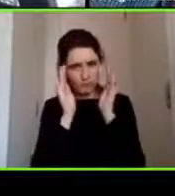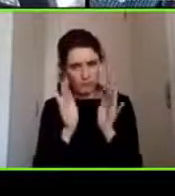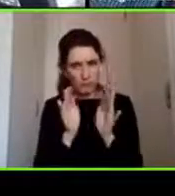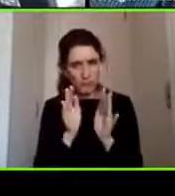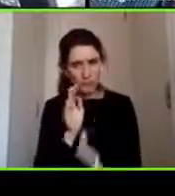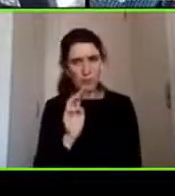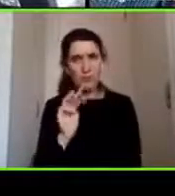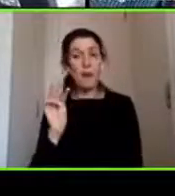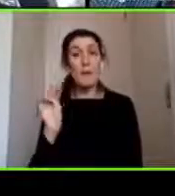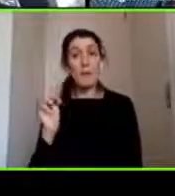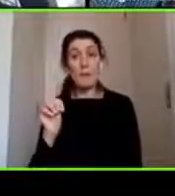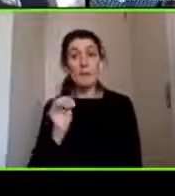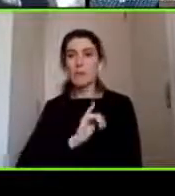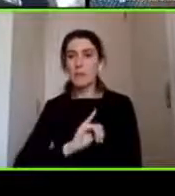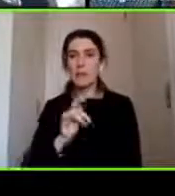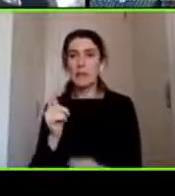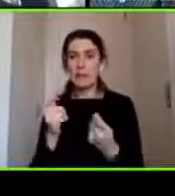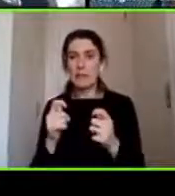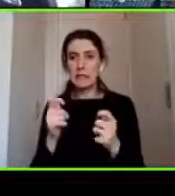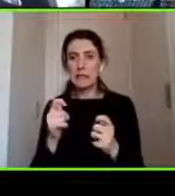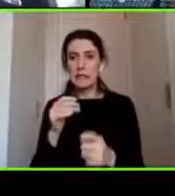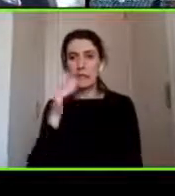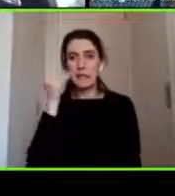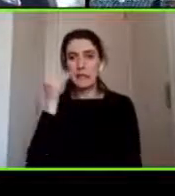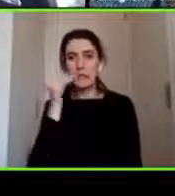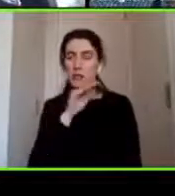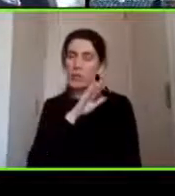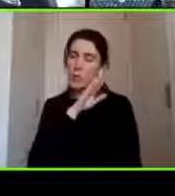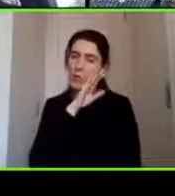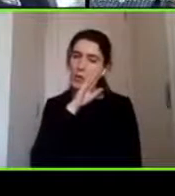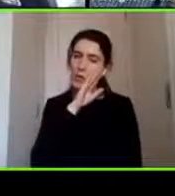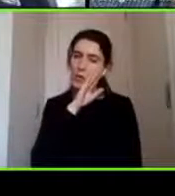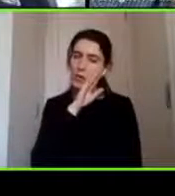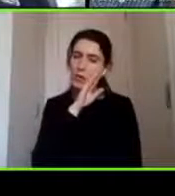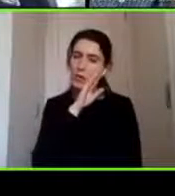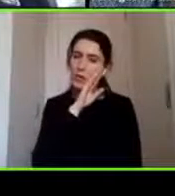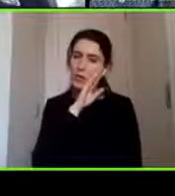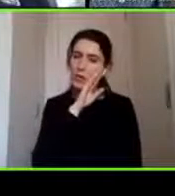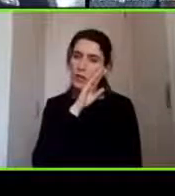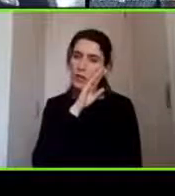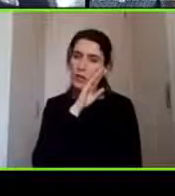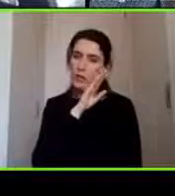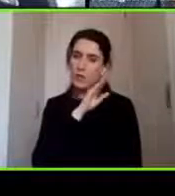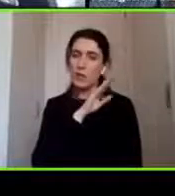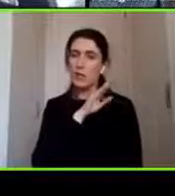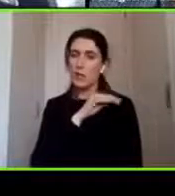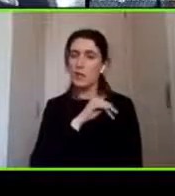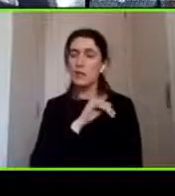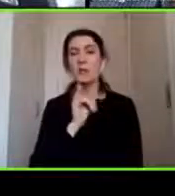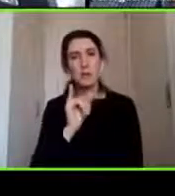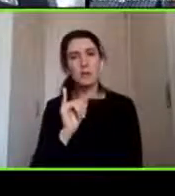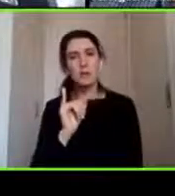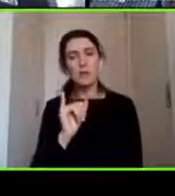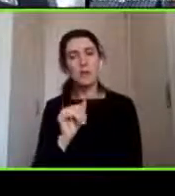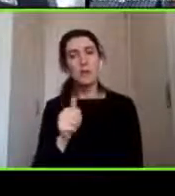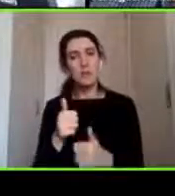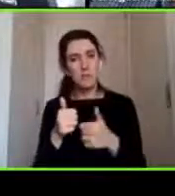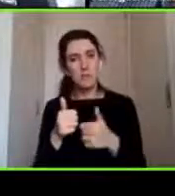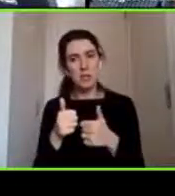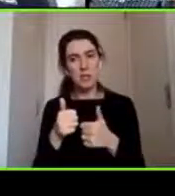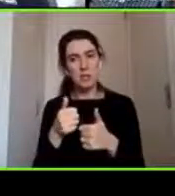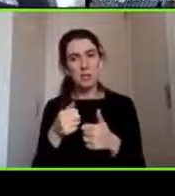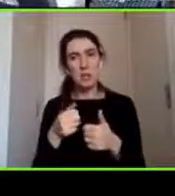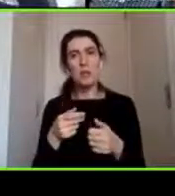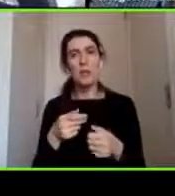el niño se duerma después de un tech la verdad es que si es una buena medida pero si el